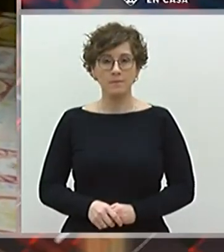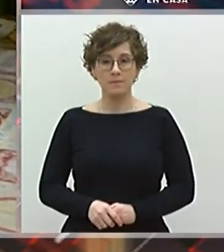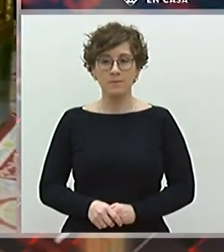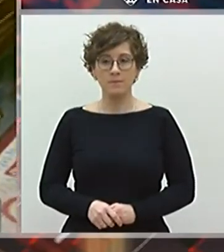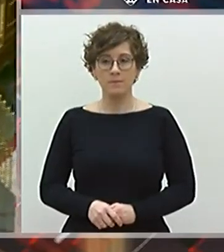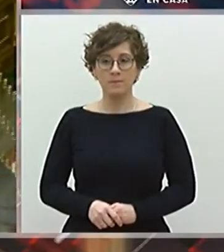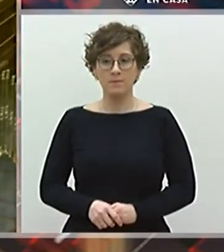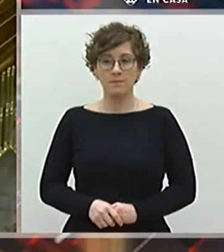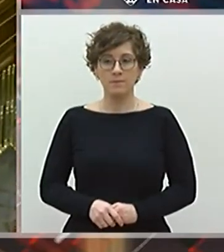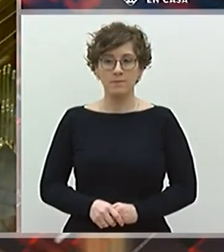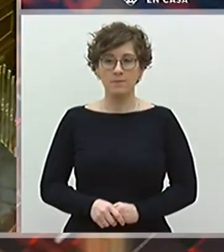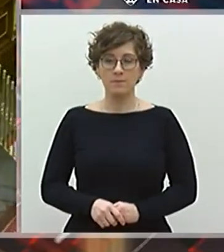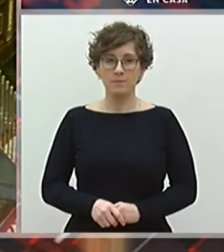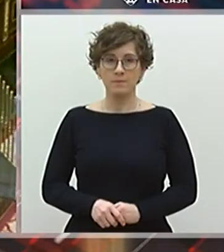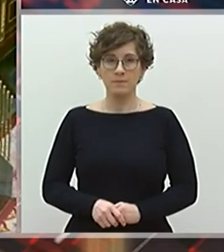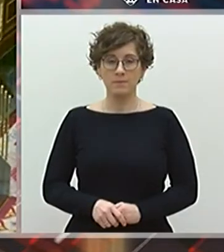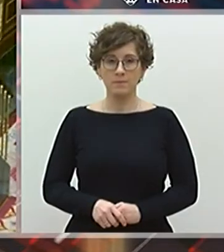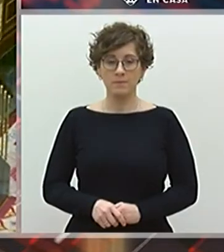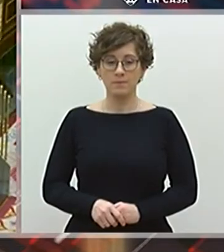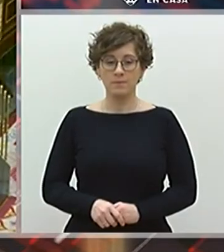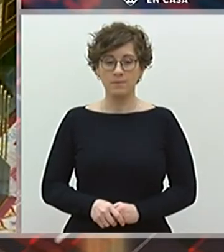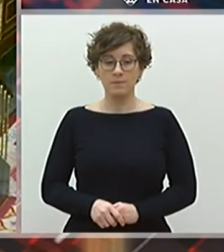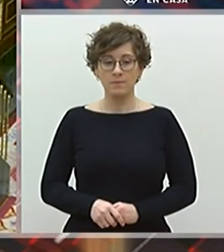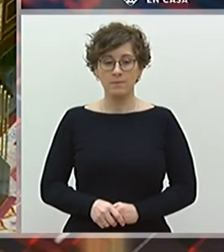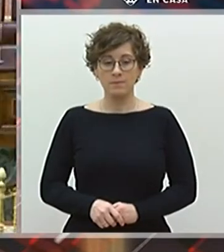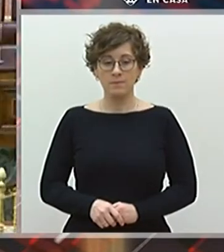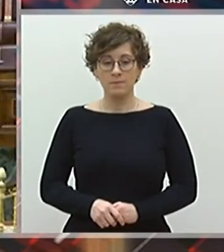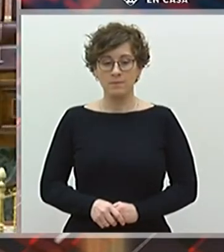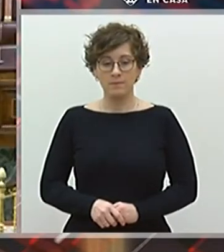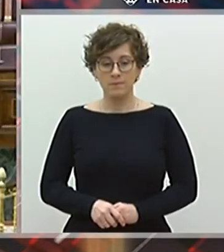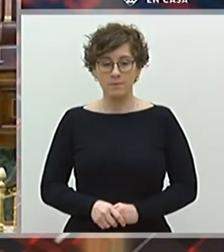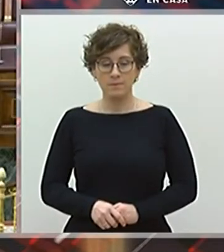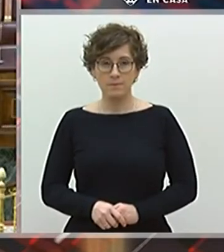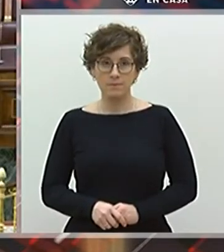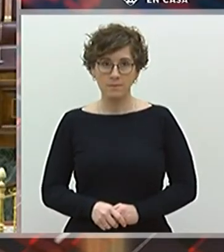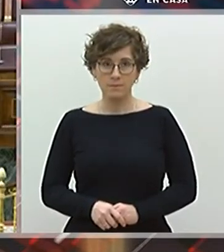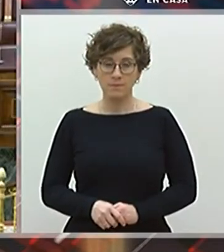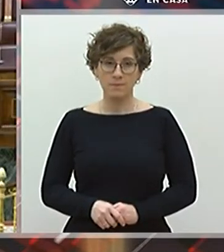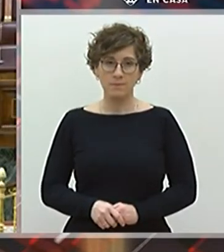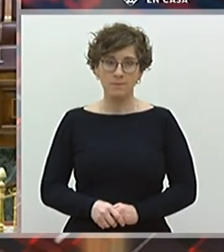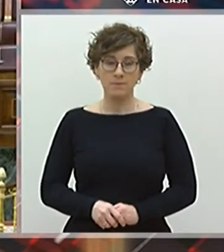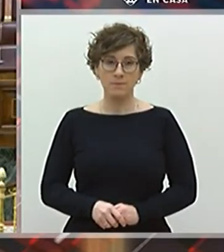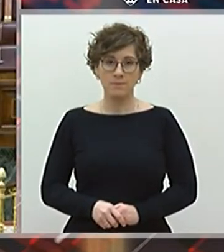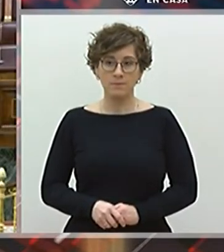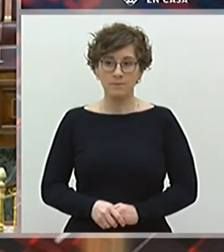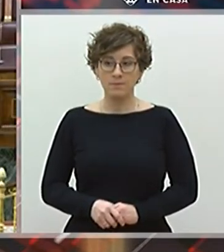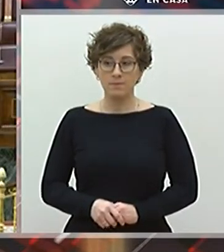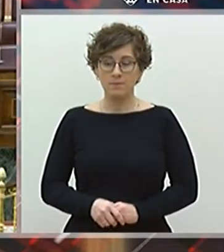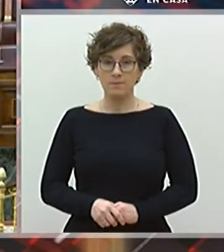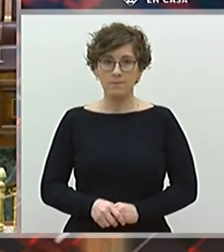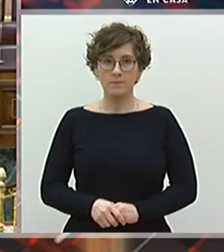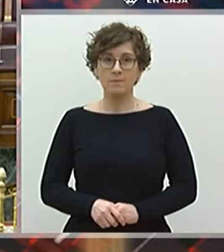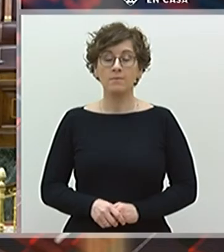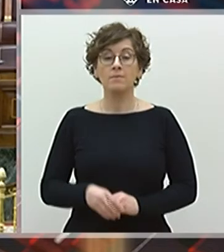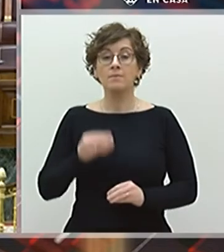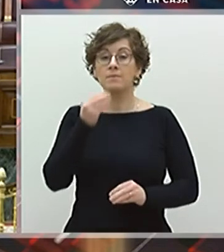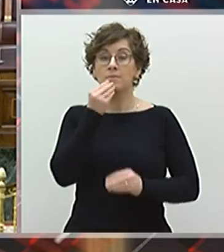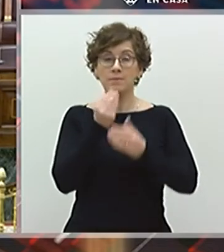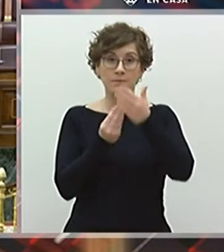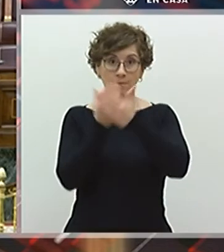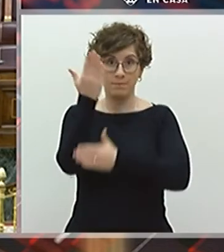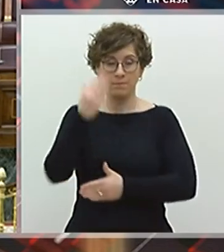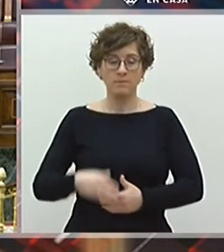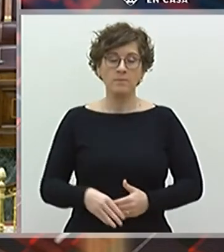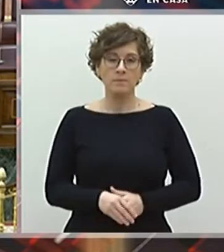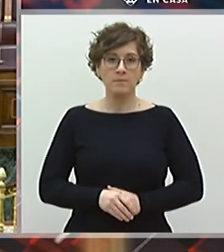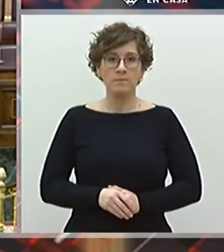recuperada, ella ha sido una de las políticas que ha superado el coronavirus. La vemos con guantes y con mascarilla en el sillón de la presidencia del Congreso.